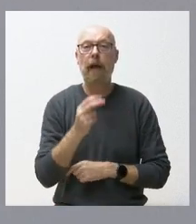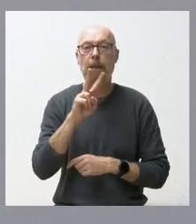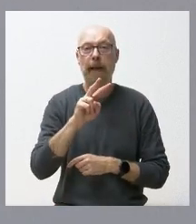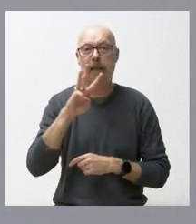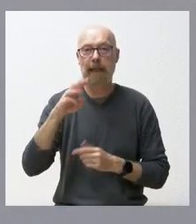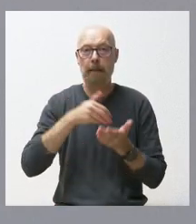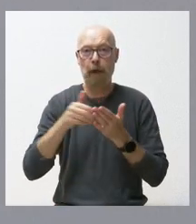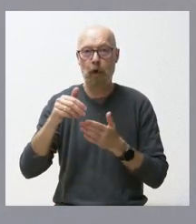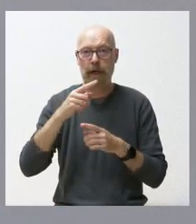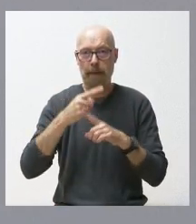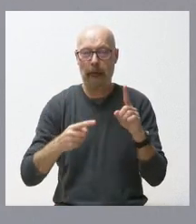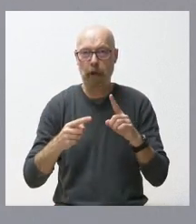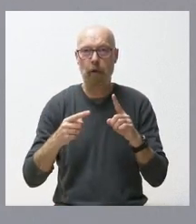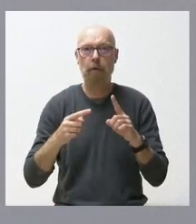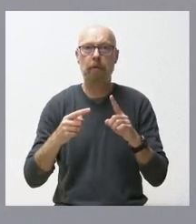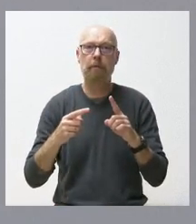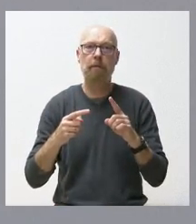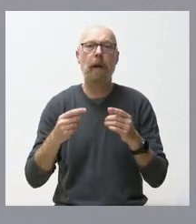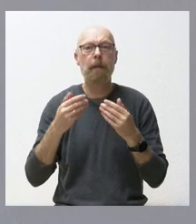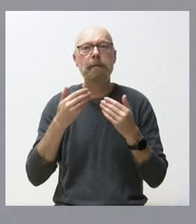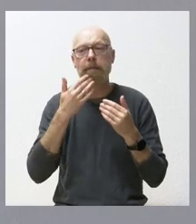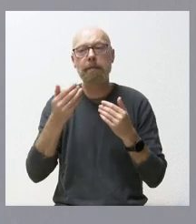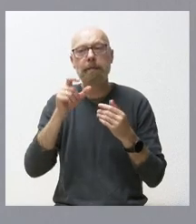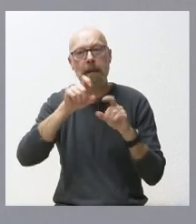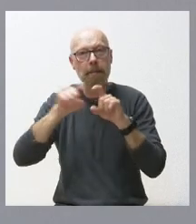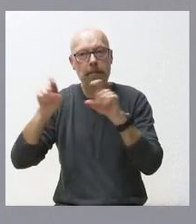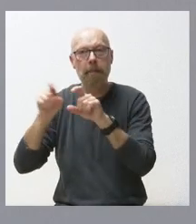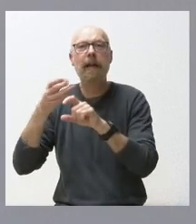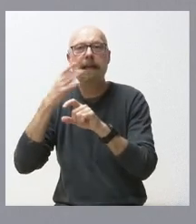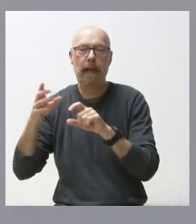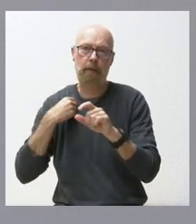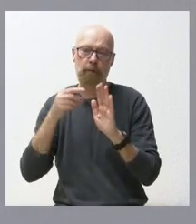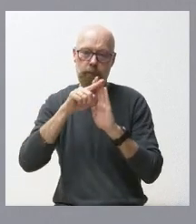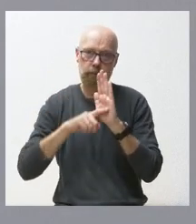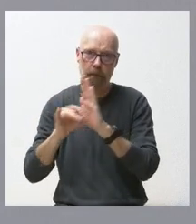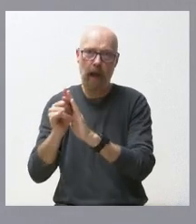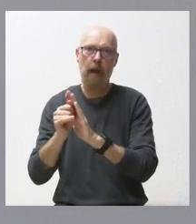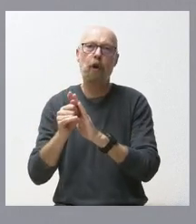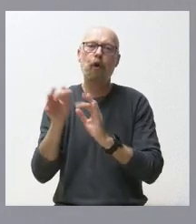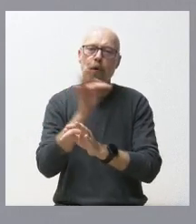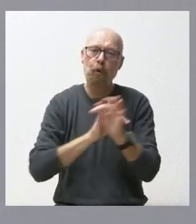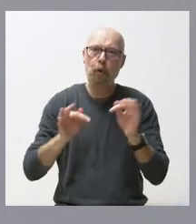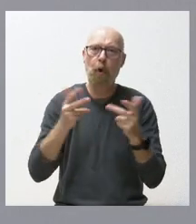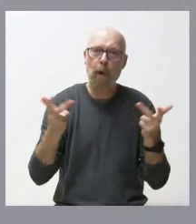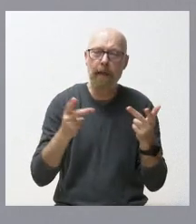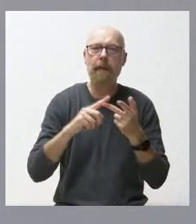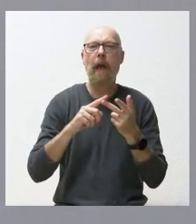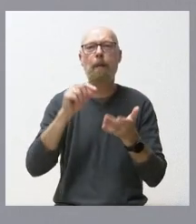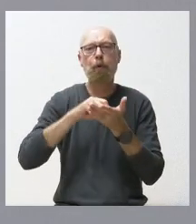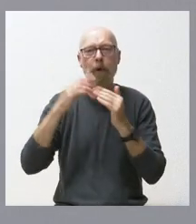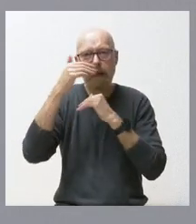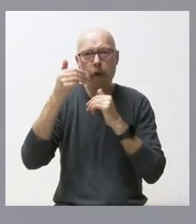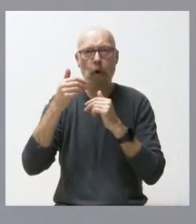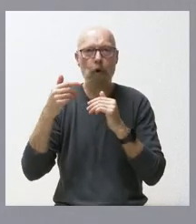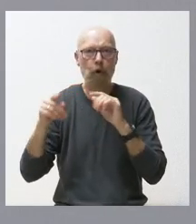tienen ustedes quienes son todos los beneficiarios de estas actuaciones. Los turnos de urgencia, los equipos de atención primaria, los puntos de atención continuada, los servicios de urgencia